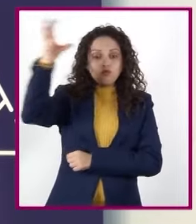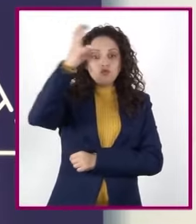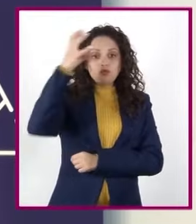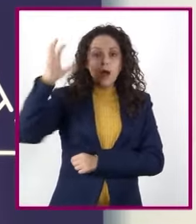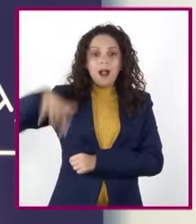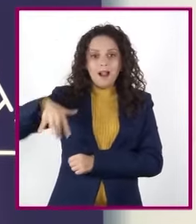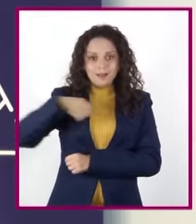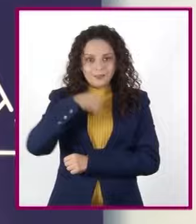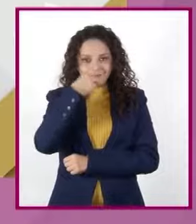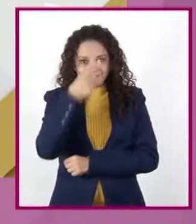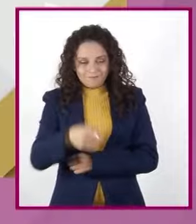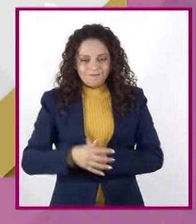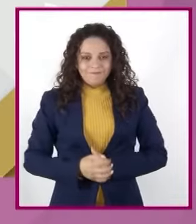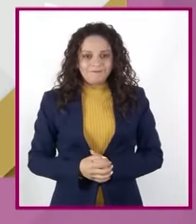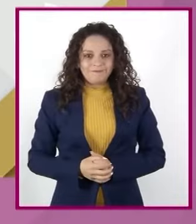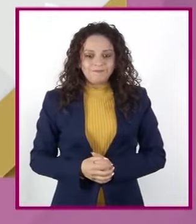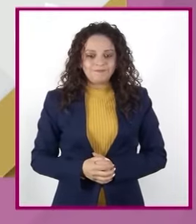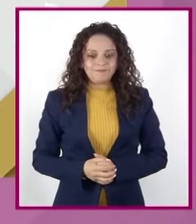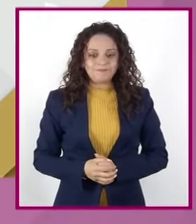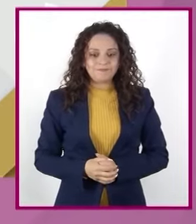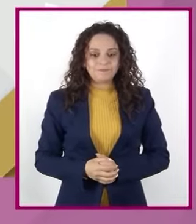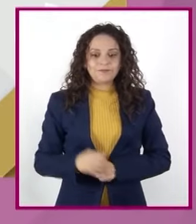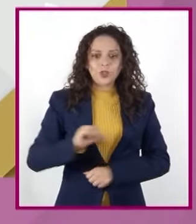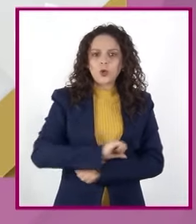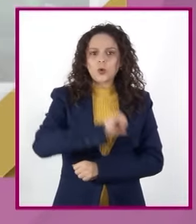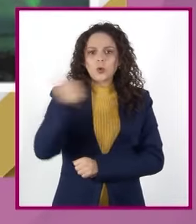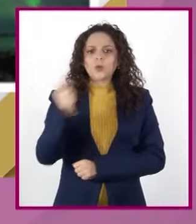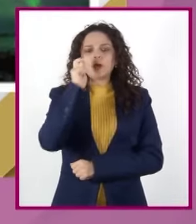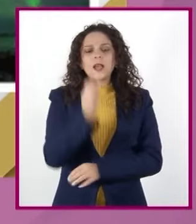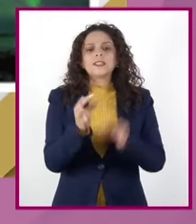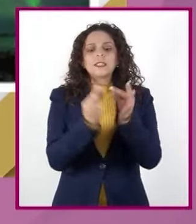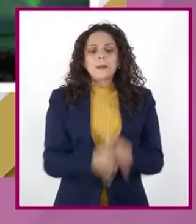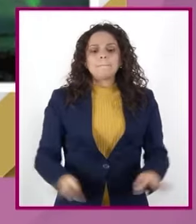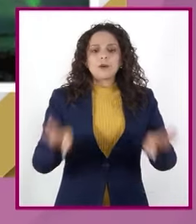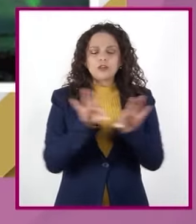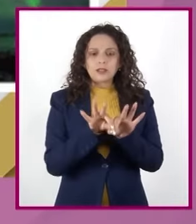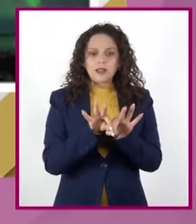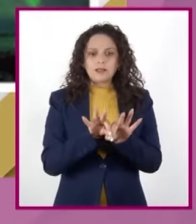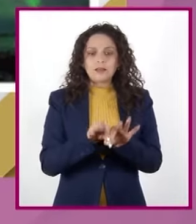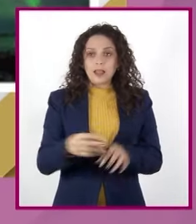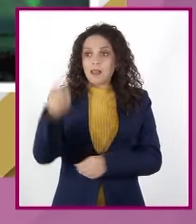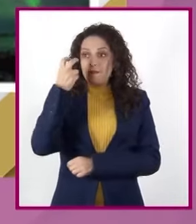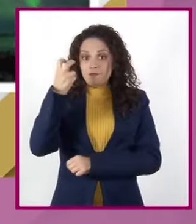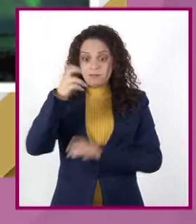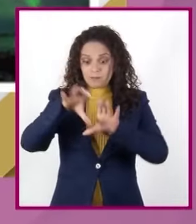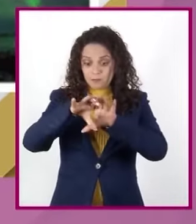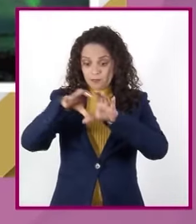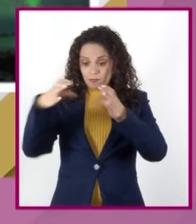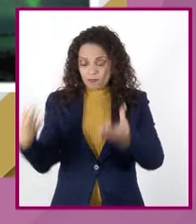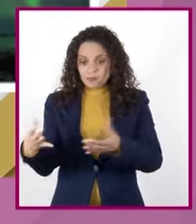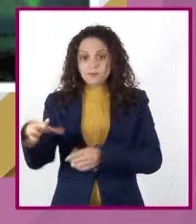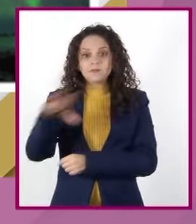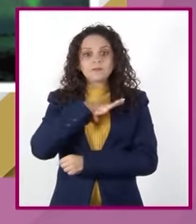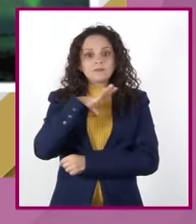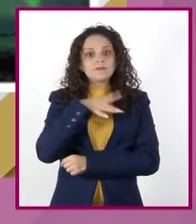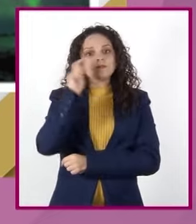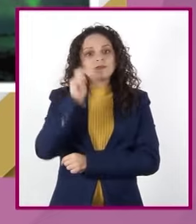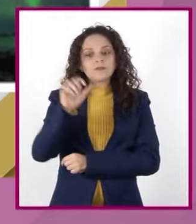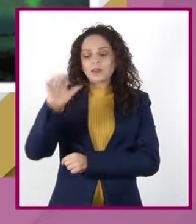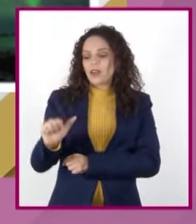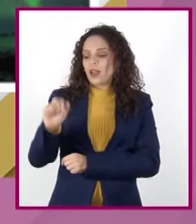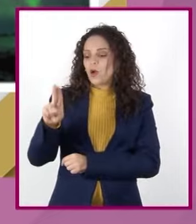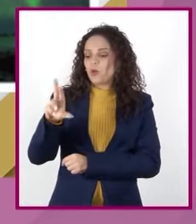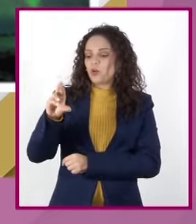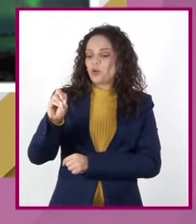hemos mencionado. Otro aspecto importante es que en esta capa se despliegan las auroras boreales,